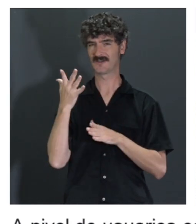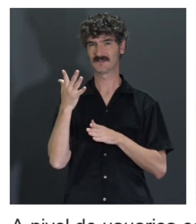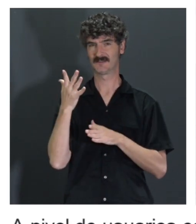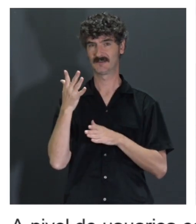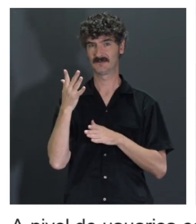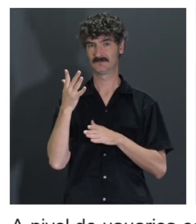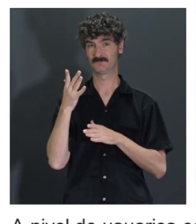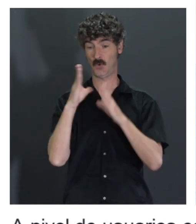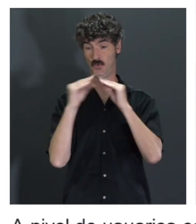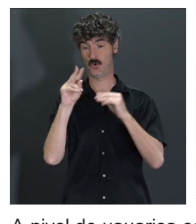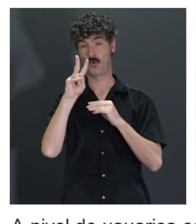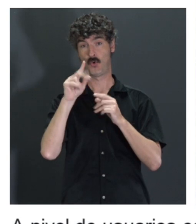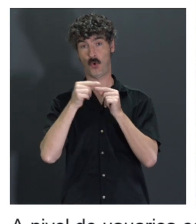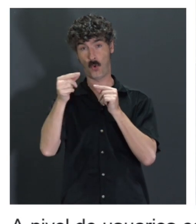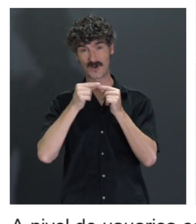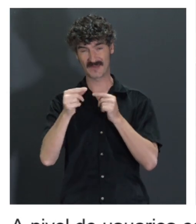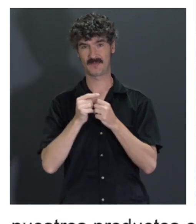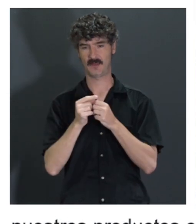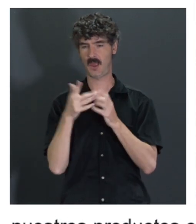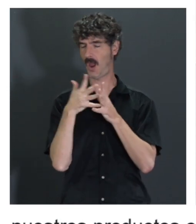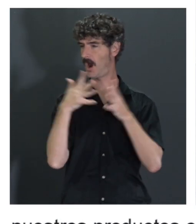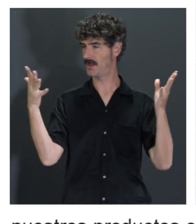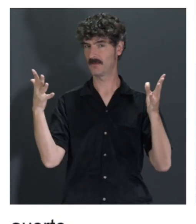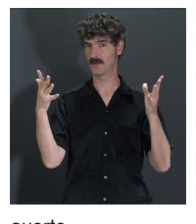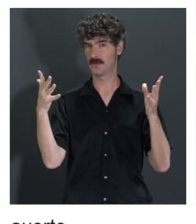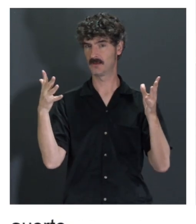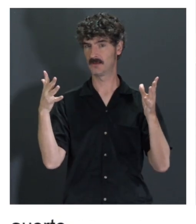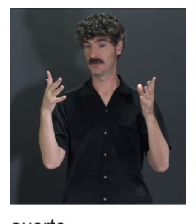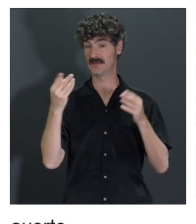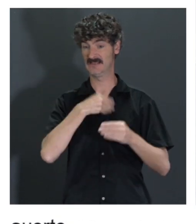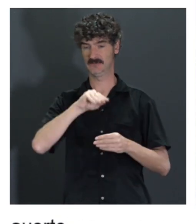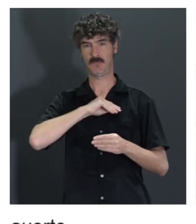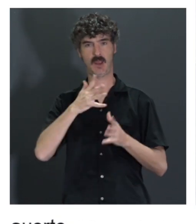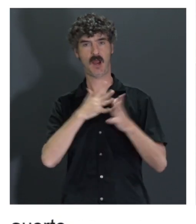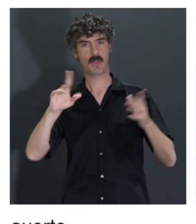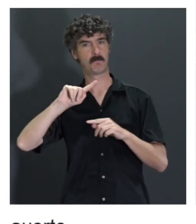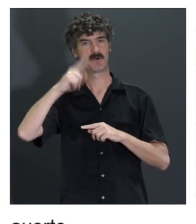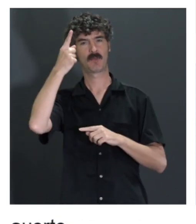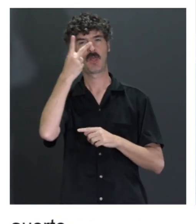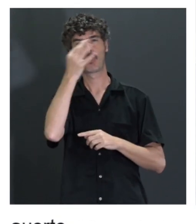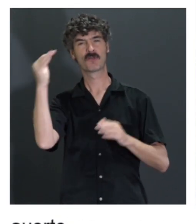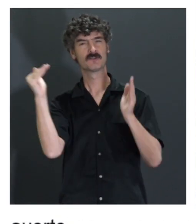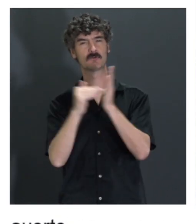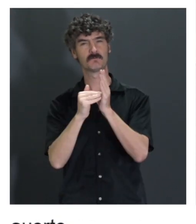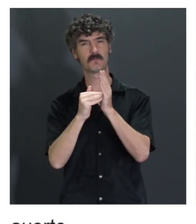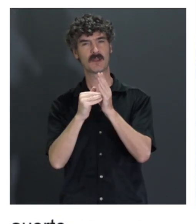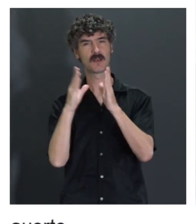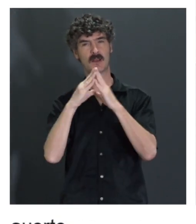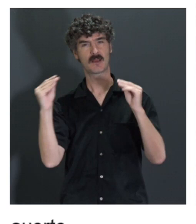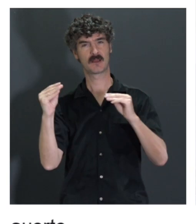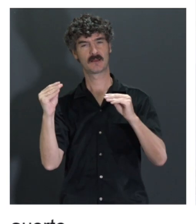la UNED, bueno, pues es muy grande, Todavía hoy es la universidad más grande en España, ¿no? Tenemos casi 200.000 estudiantes en total.